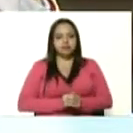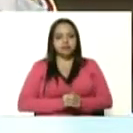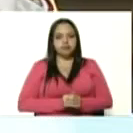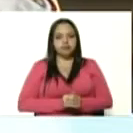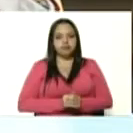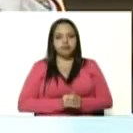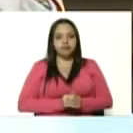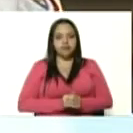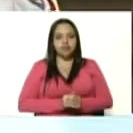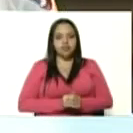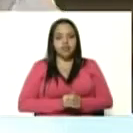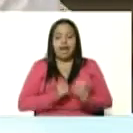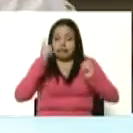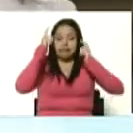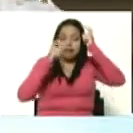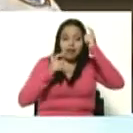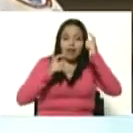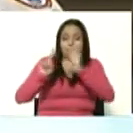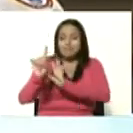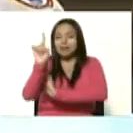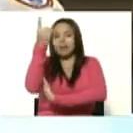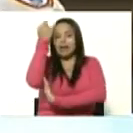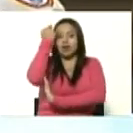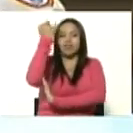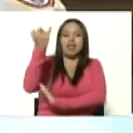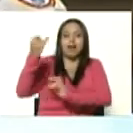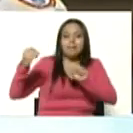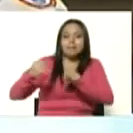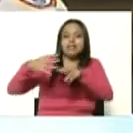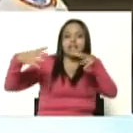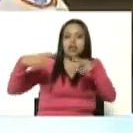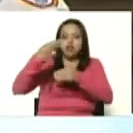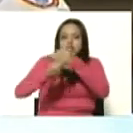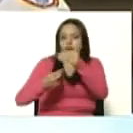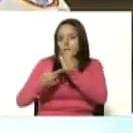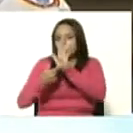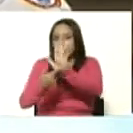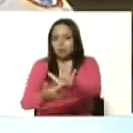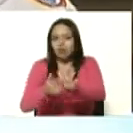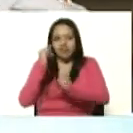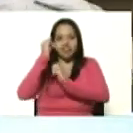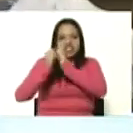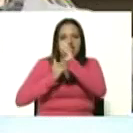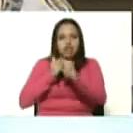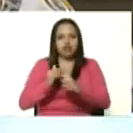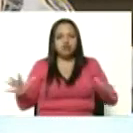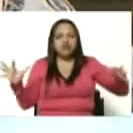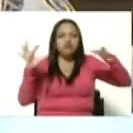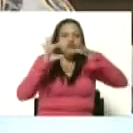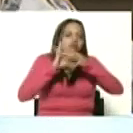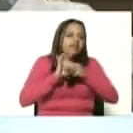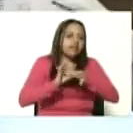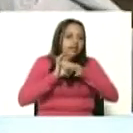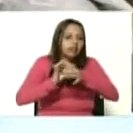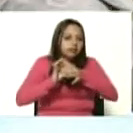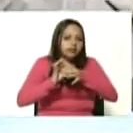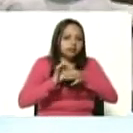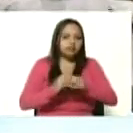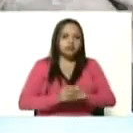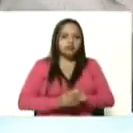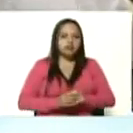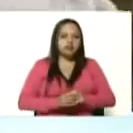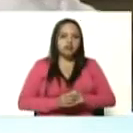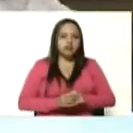el artífice de ese milagro que vimos nosotros en ese video de unificar lo que por